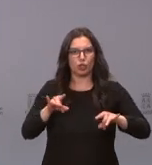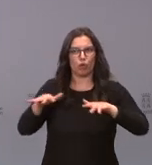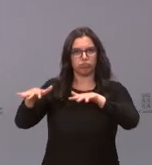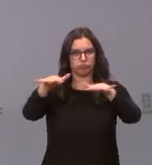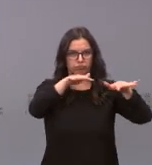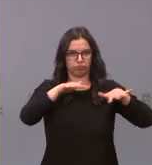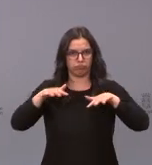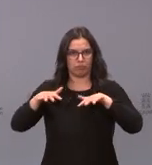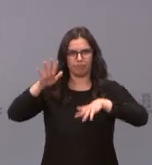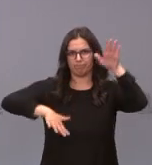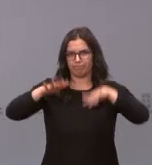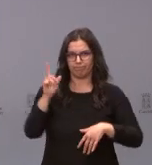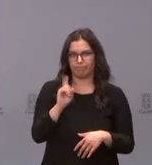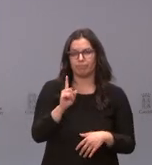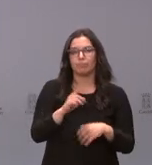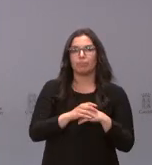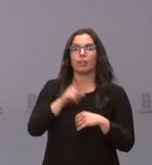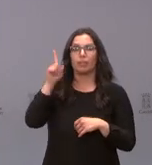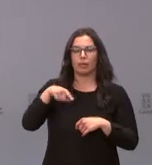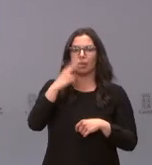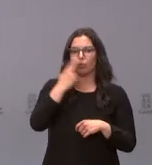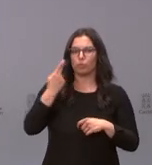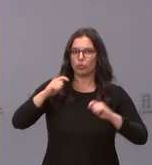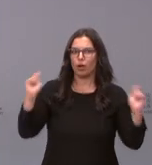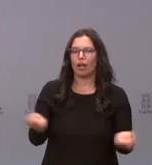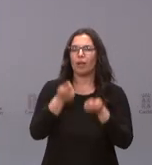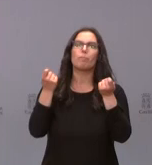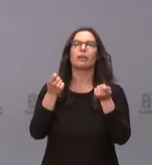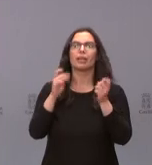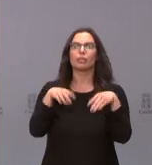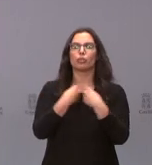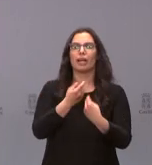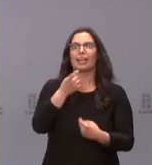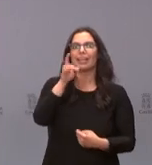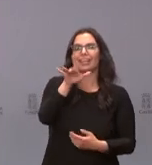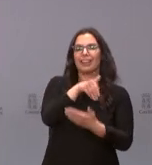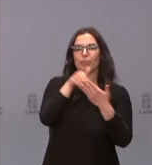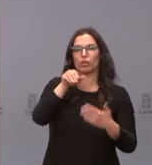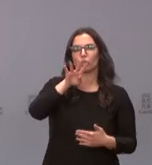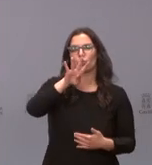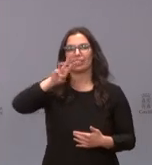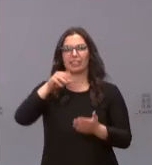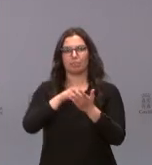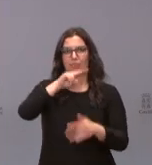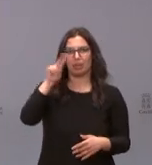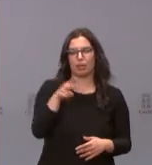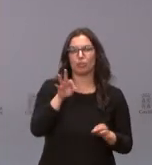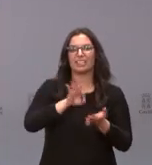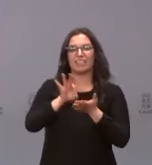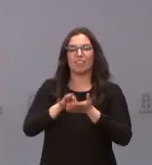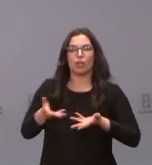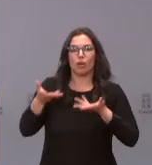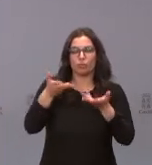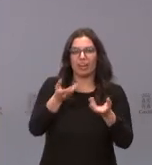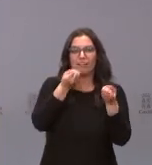que se han comprometido en campañas de publicidad institucional un total de 15.043.000 euros, en servicios auxiliares de información